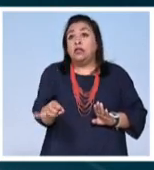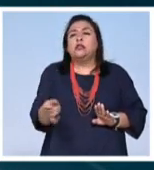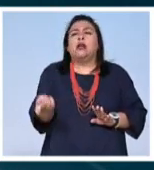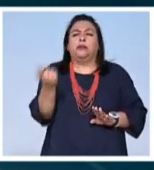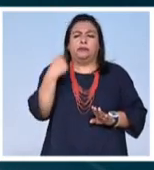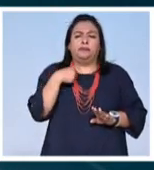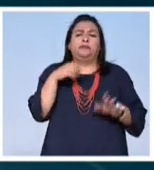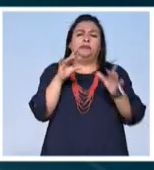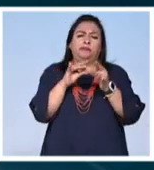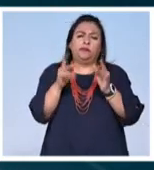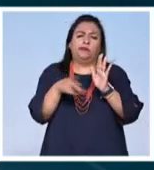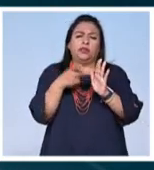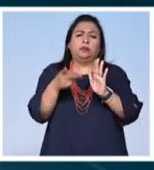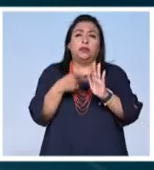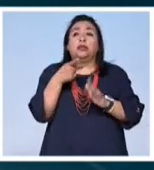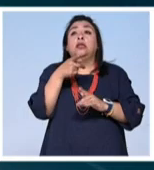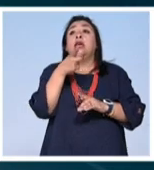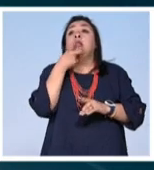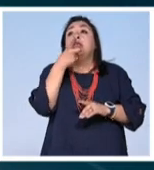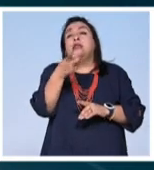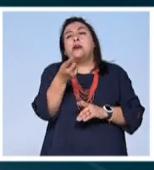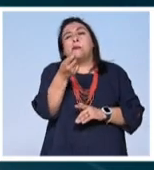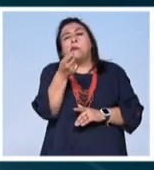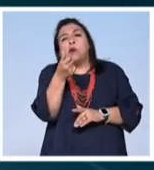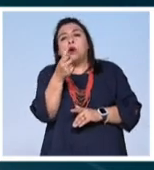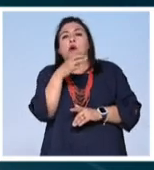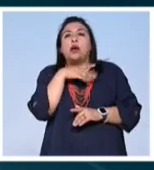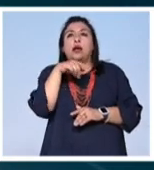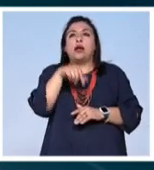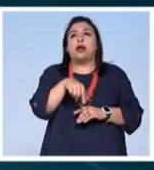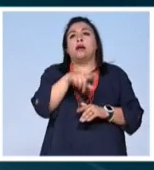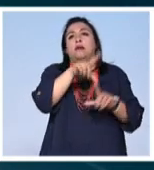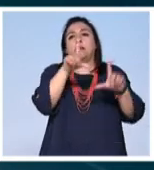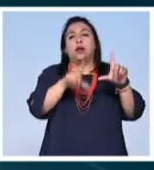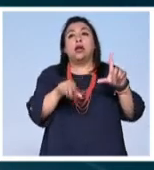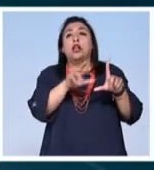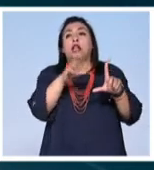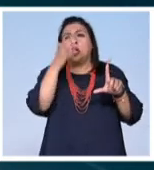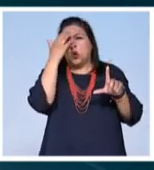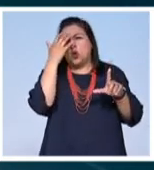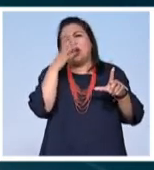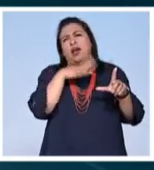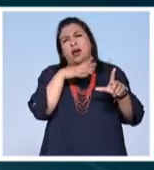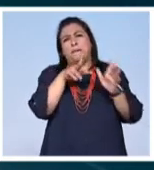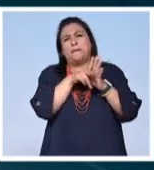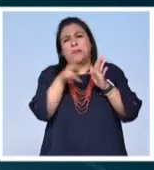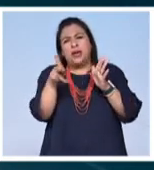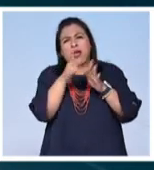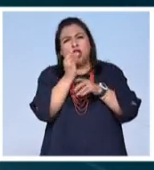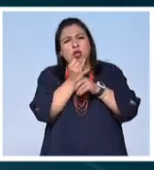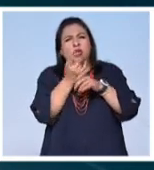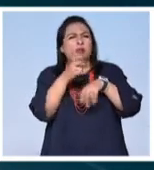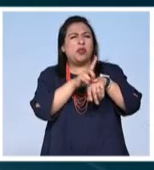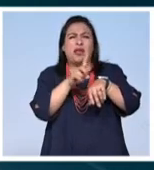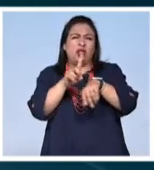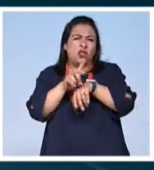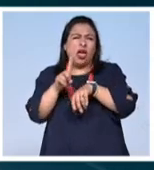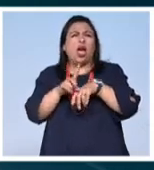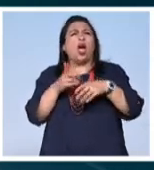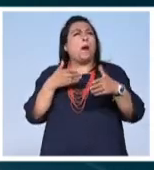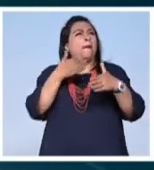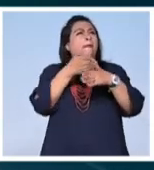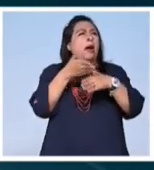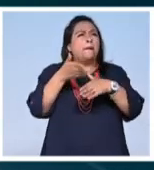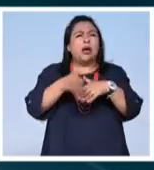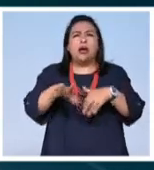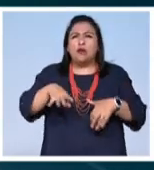lo han comentado, que es uno de los pocos que hay en el país que reconoce el diarismo, el periodismo de a pie, de lo